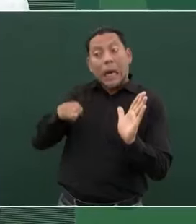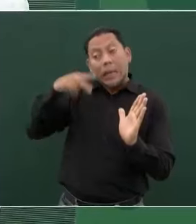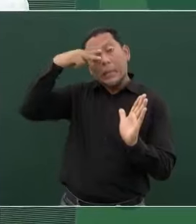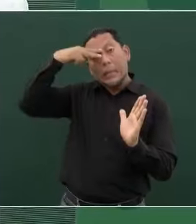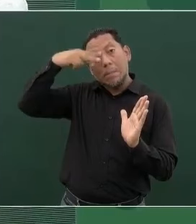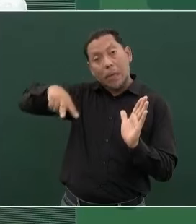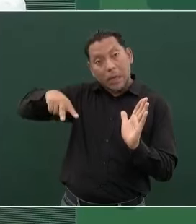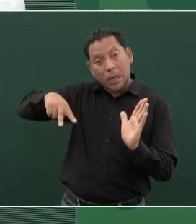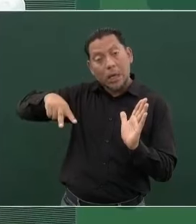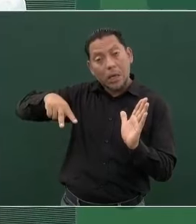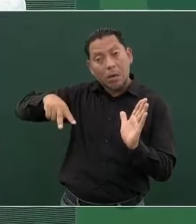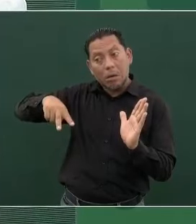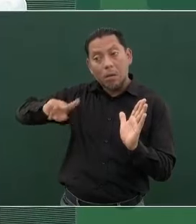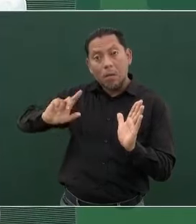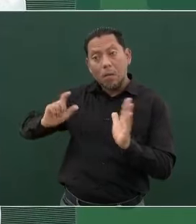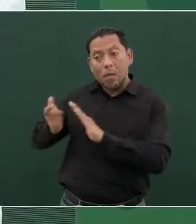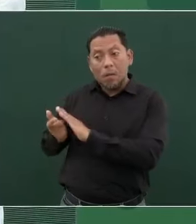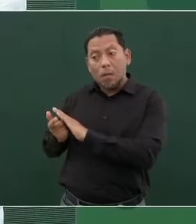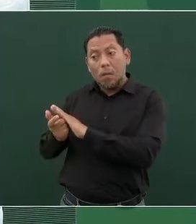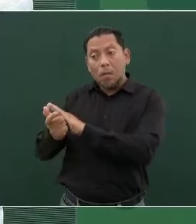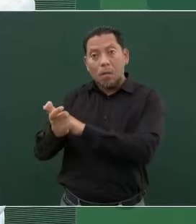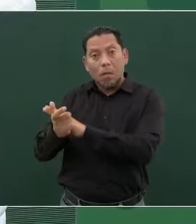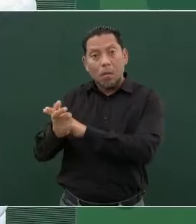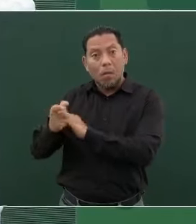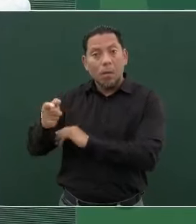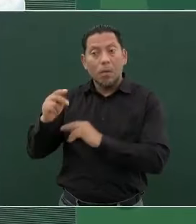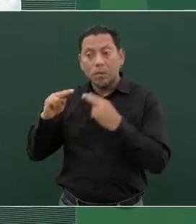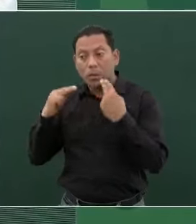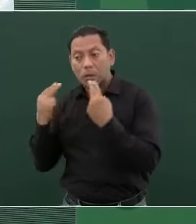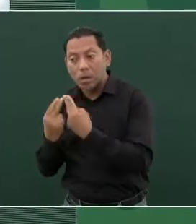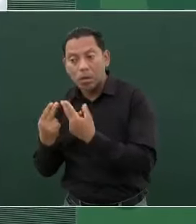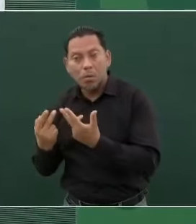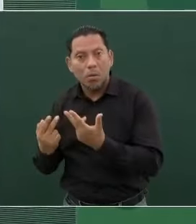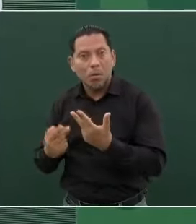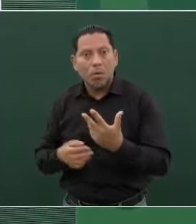recibió dinero de narcotraficantes.